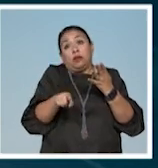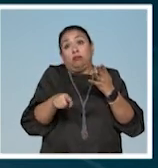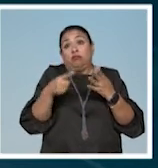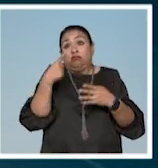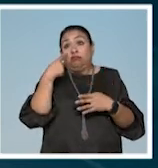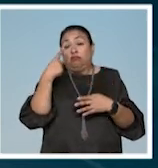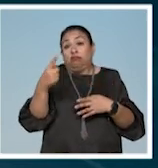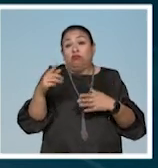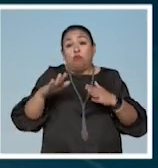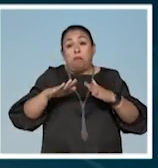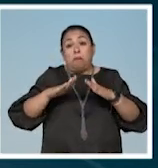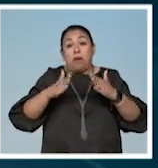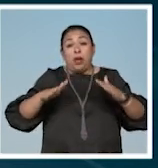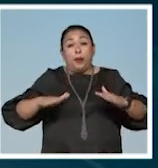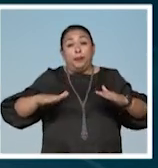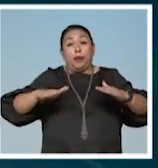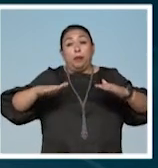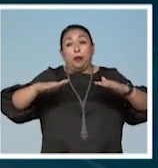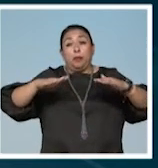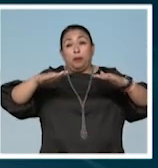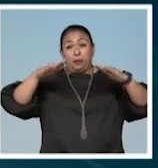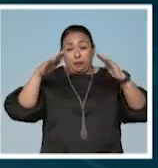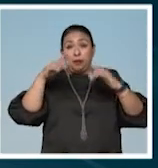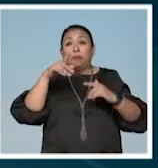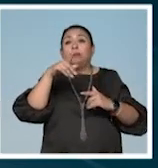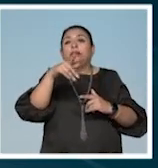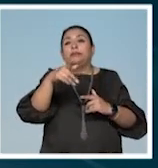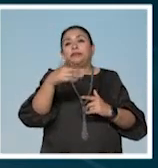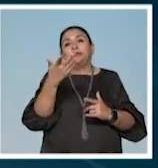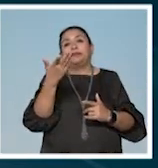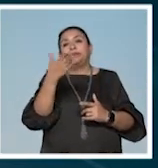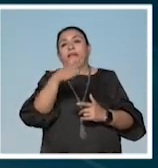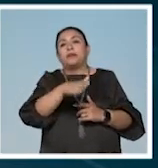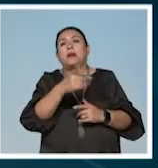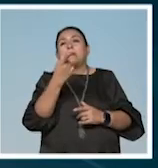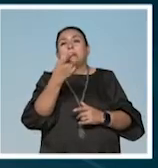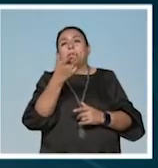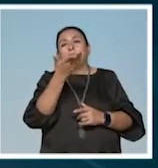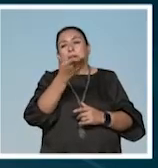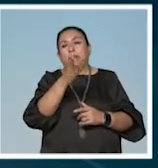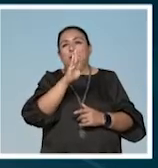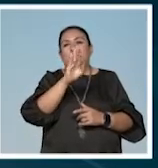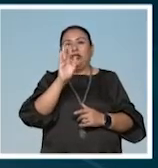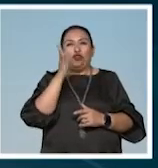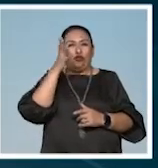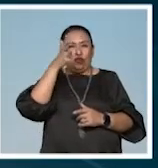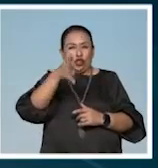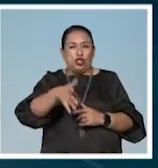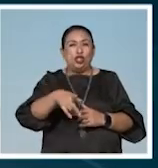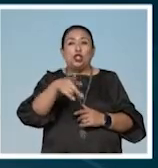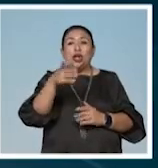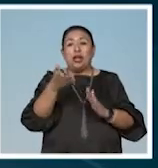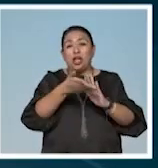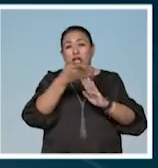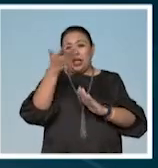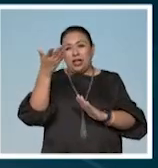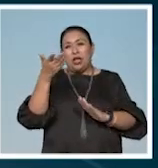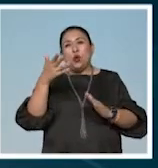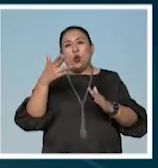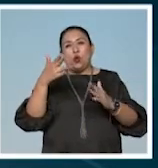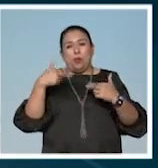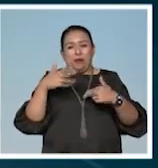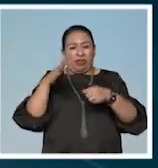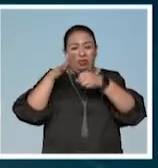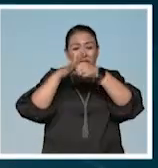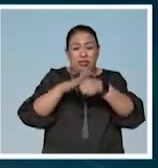enfrentan mares en crecimiento. Como consigna BBC Future, la dimensión de la infraestructura humana que presiona la